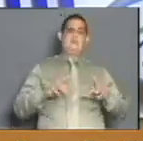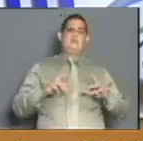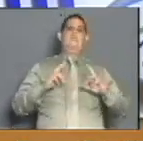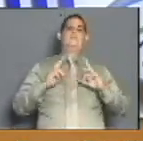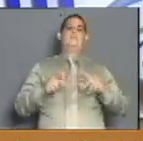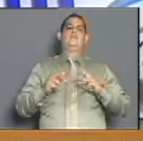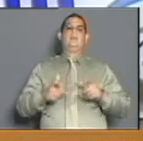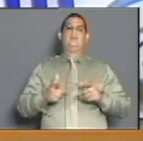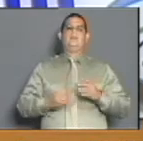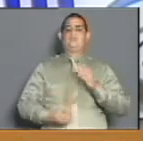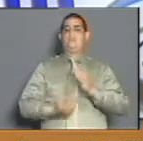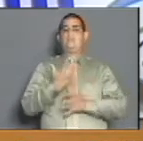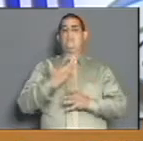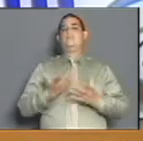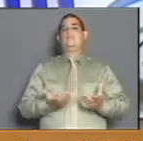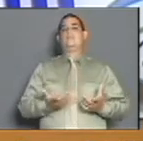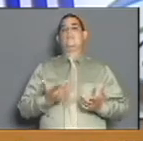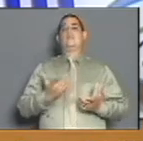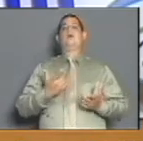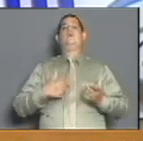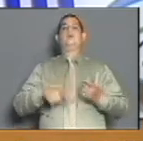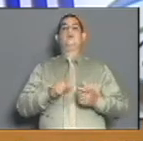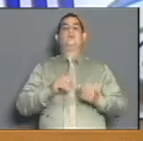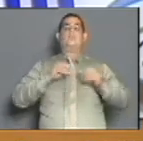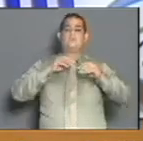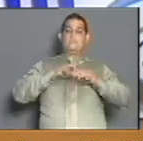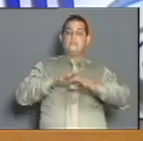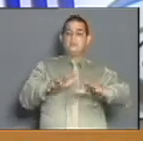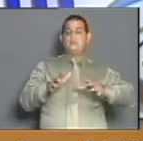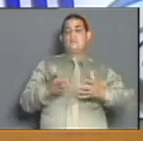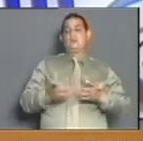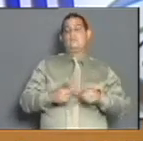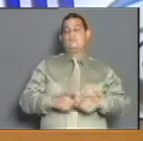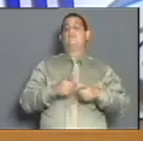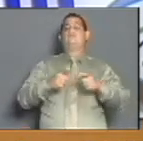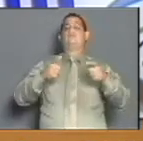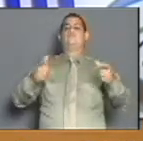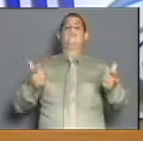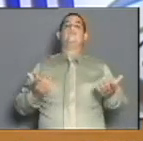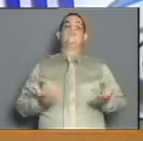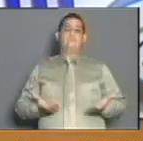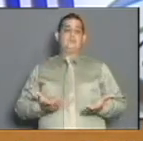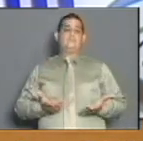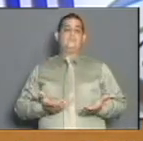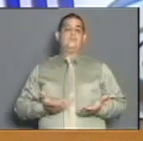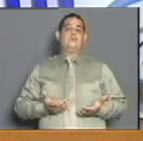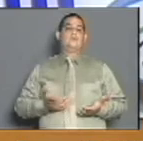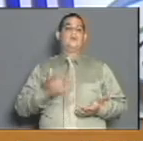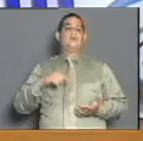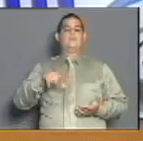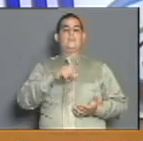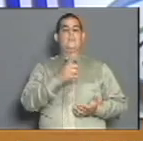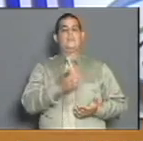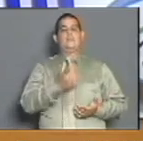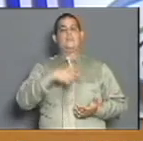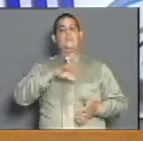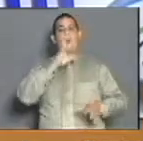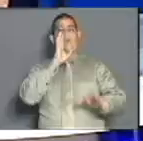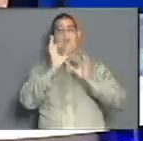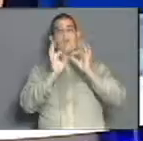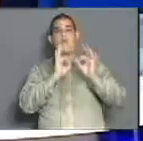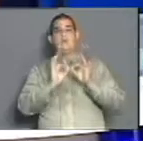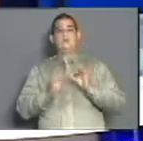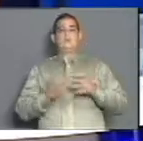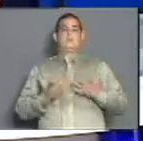porque pueden. Hay lugares que vienen otras oleadas y ya se ve el incremento de mortalidad que tienen esos países también. Entonces, hay que cuidarse. Si ya usted